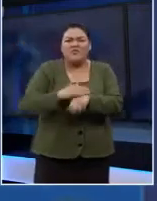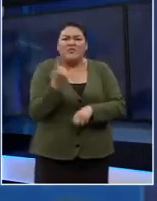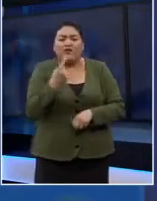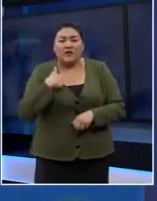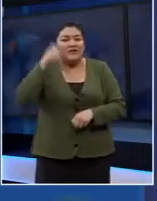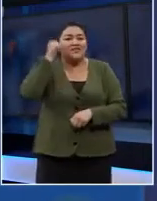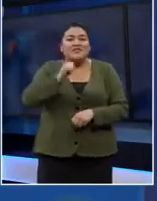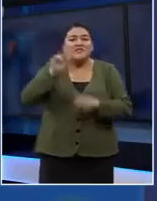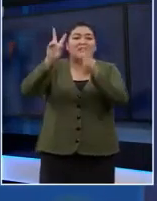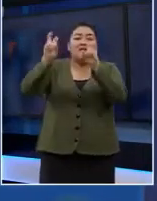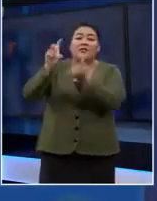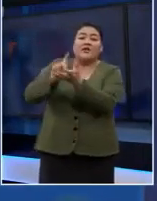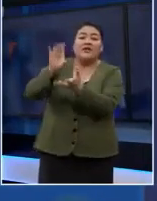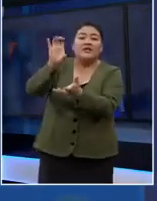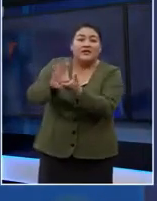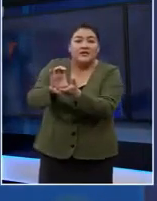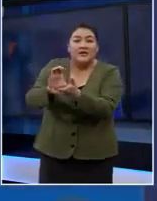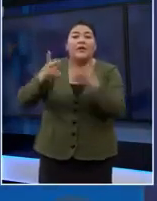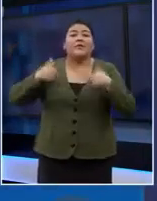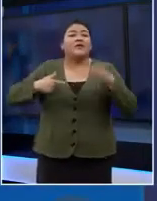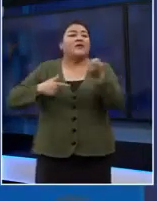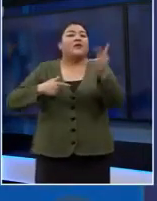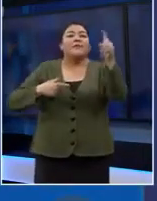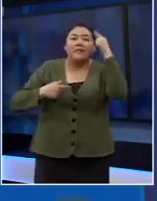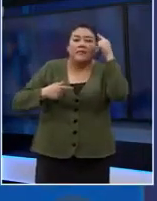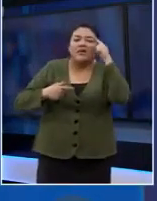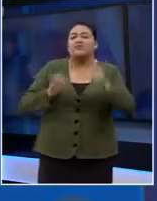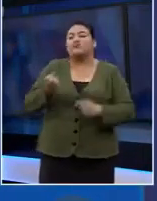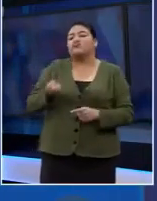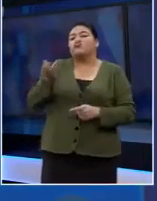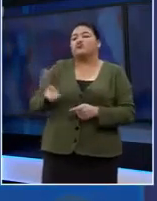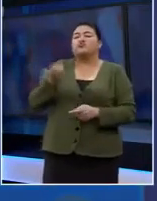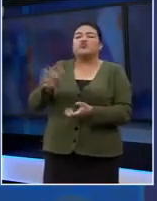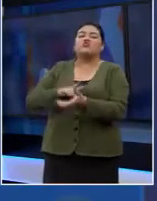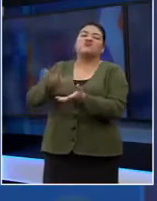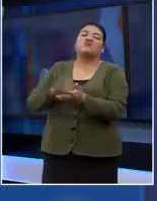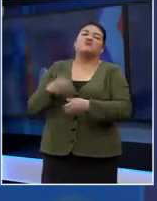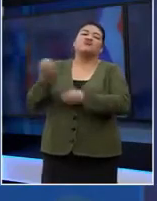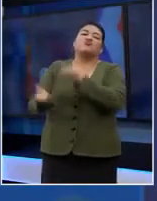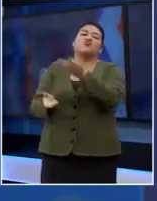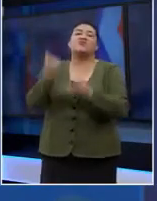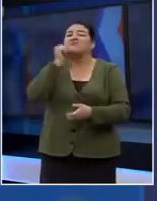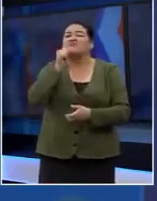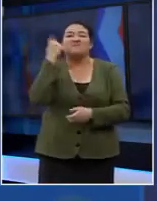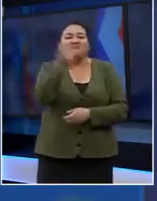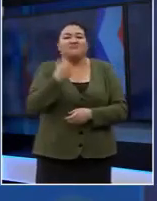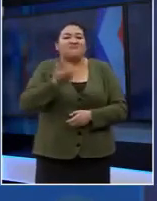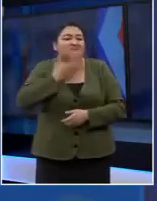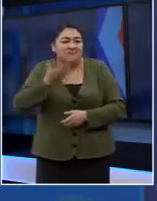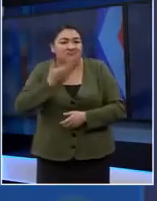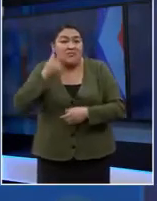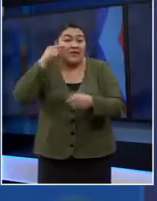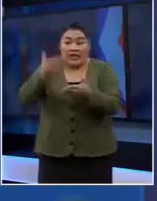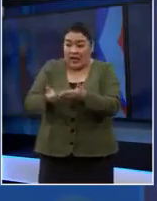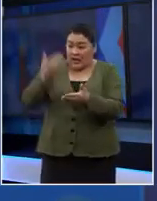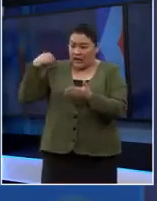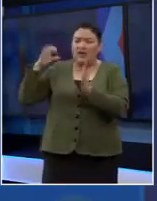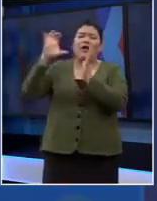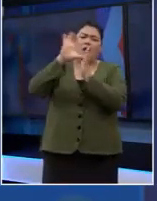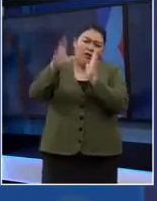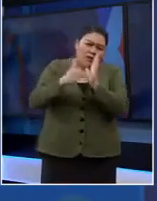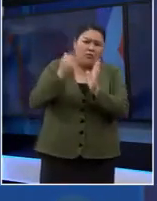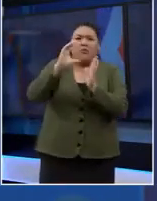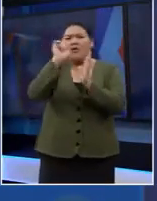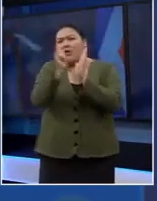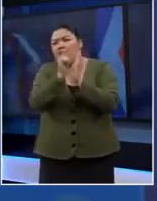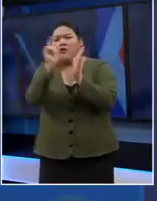con el tema de discapacidad hay un enfoque paternalista, asistencialista que se quiere imponer. Y aunque había habido muchas convenciones que trataban